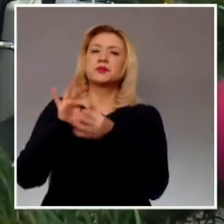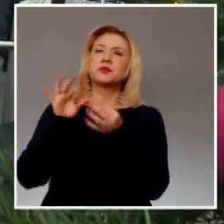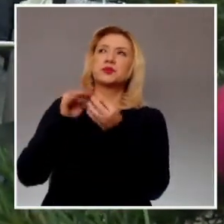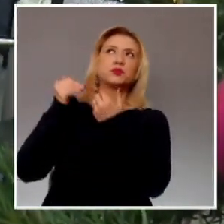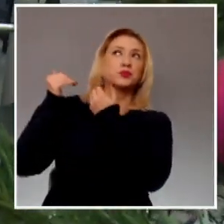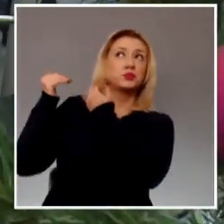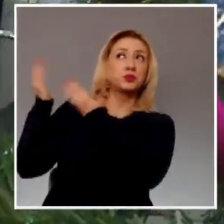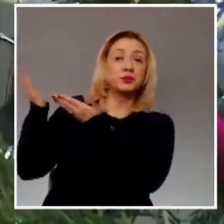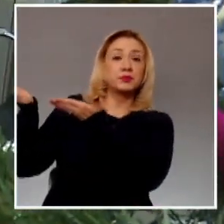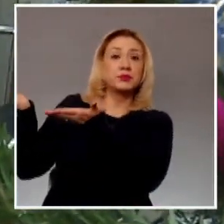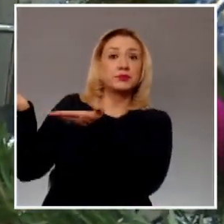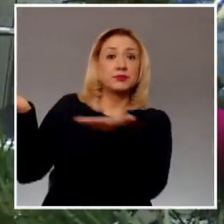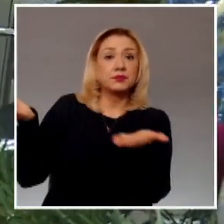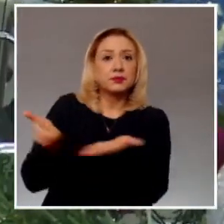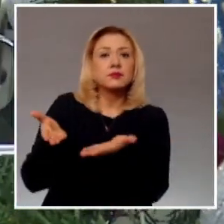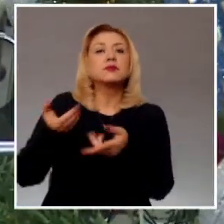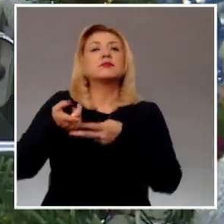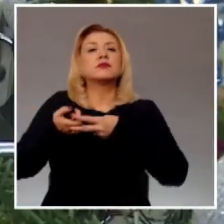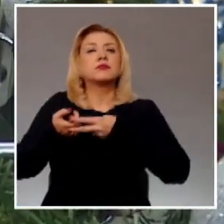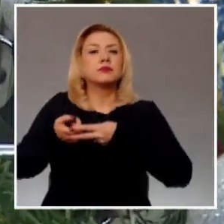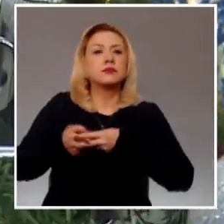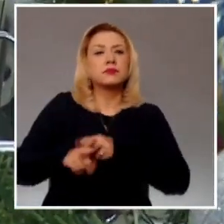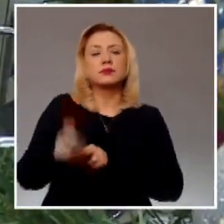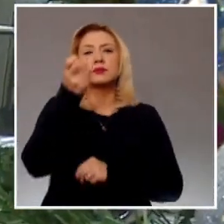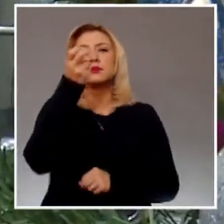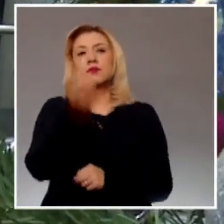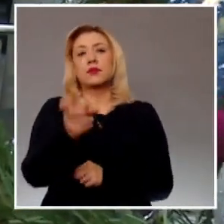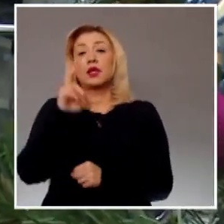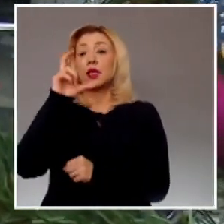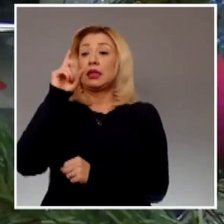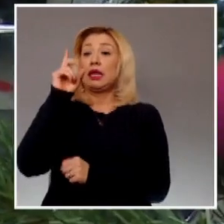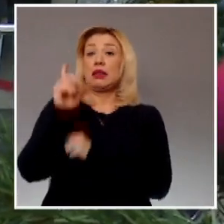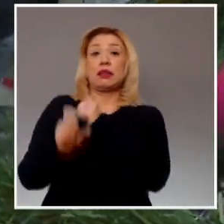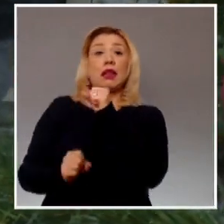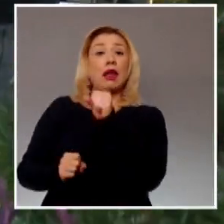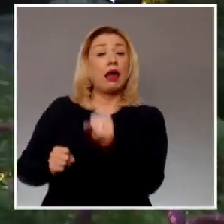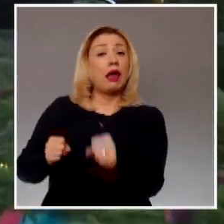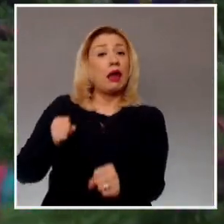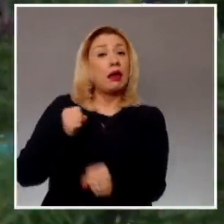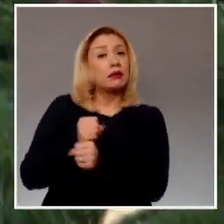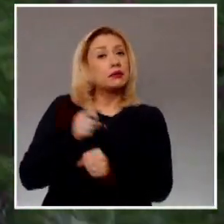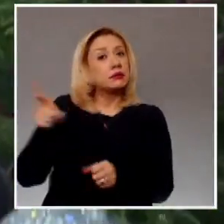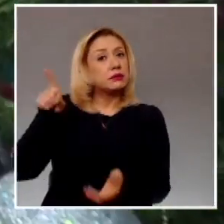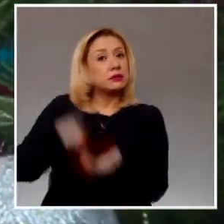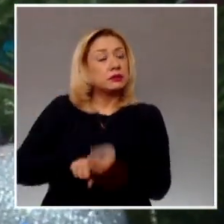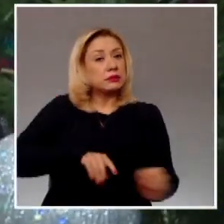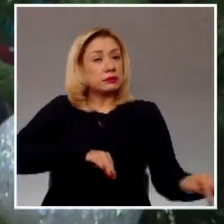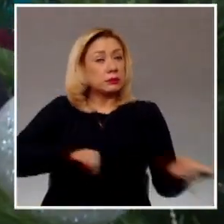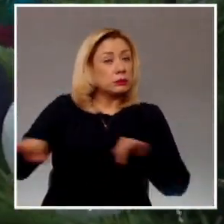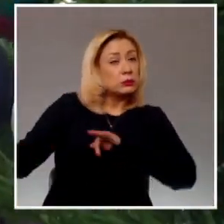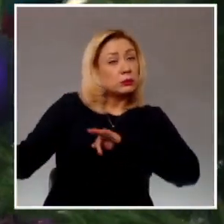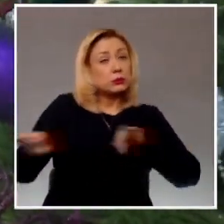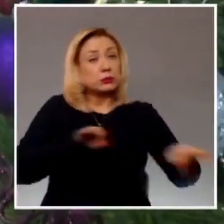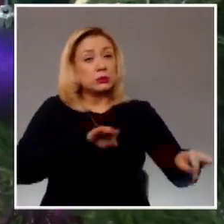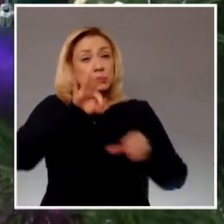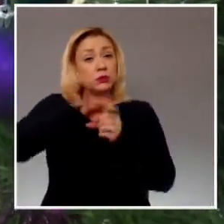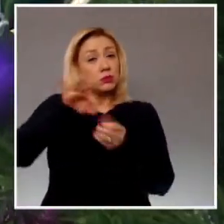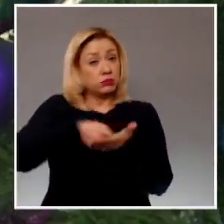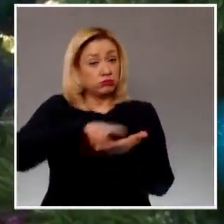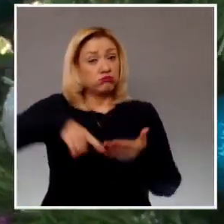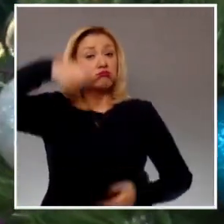inicia su mandato cuando cumple 30 años de desempeño en el sistema electoral mexicano, en el que ha ocupado diversos cargos.